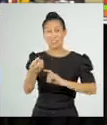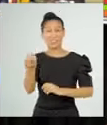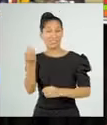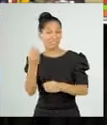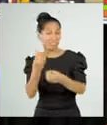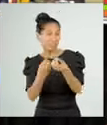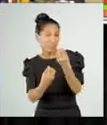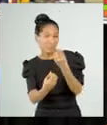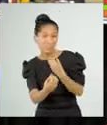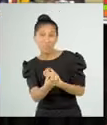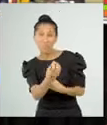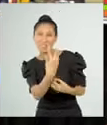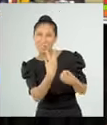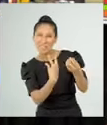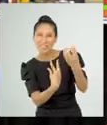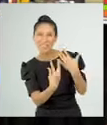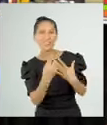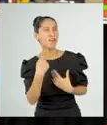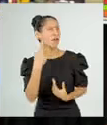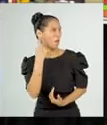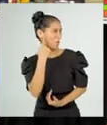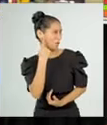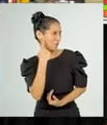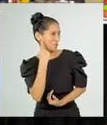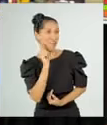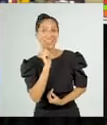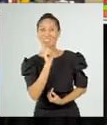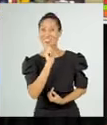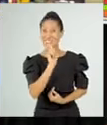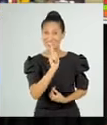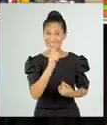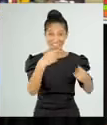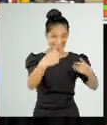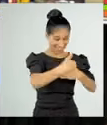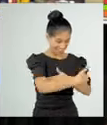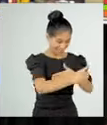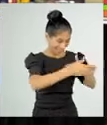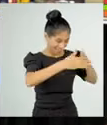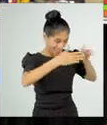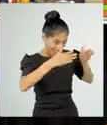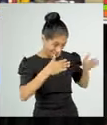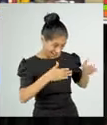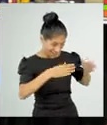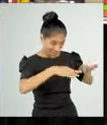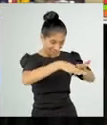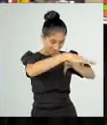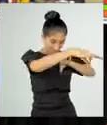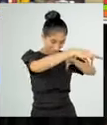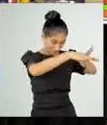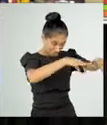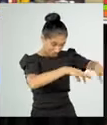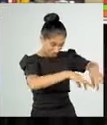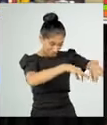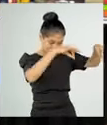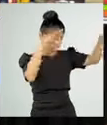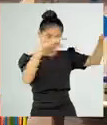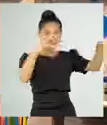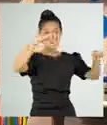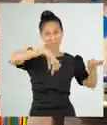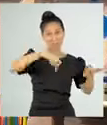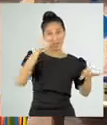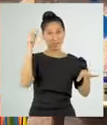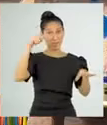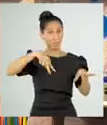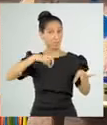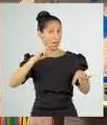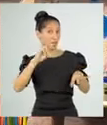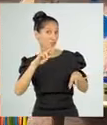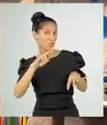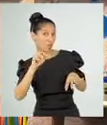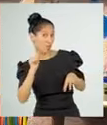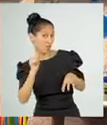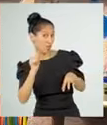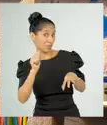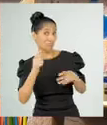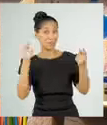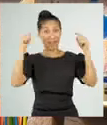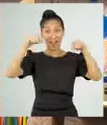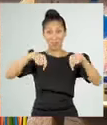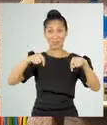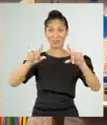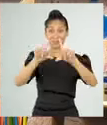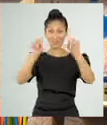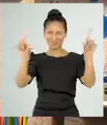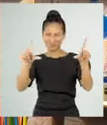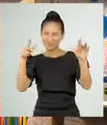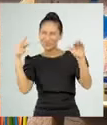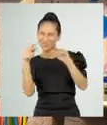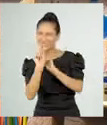Pandora. He ahí el por qué se dice que tiene muchas sorpresas buenas o malas. Ahora nos vamos a